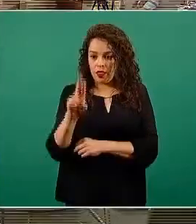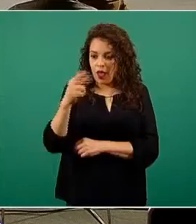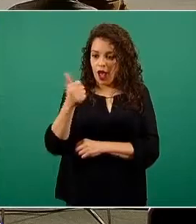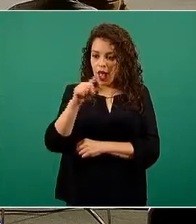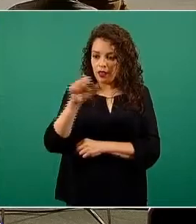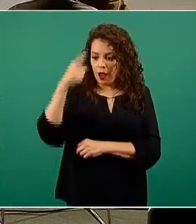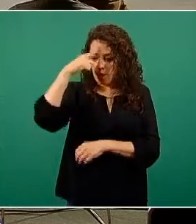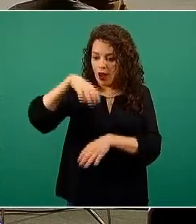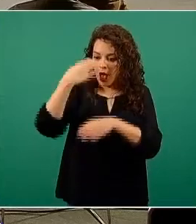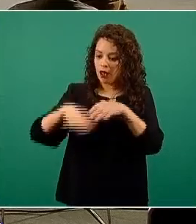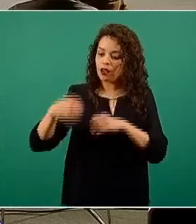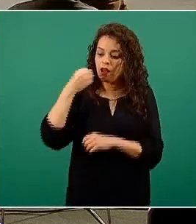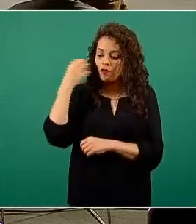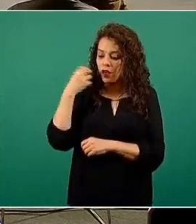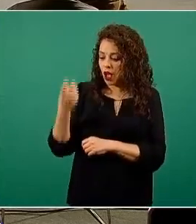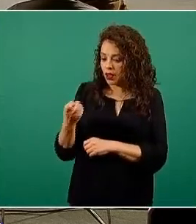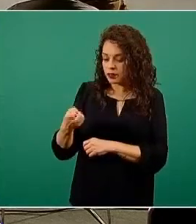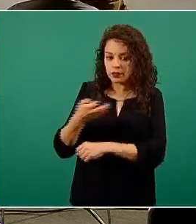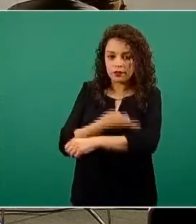conferencia.